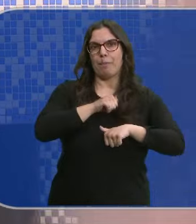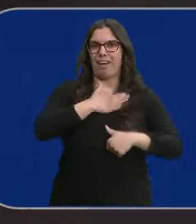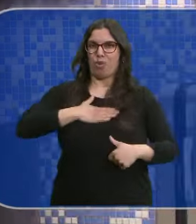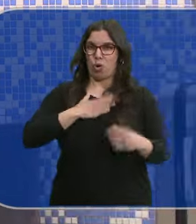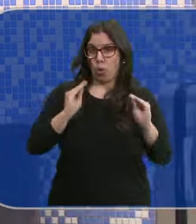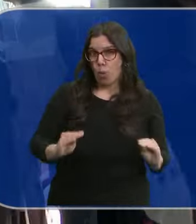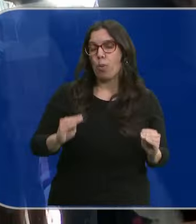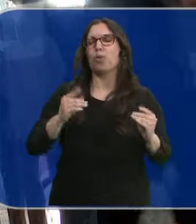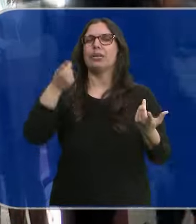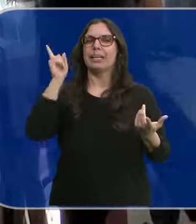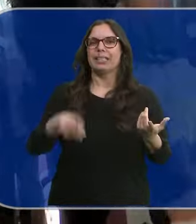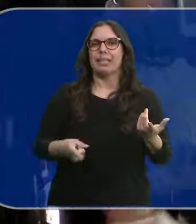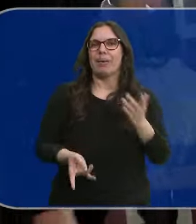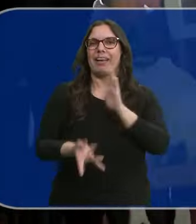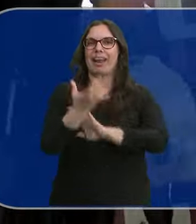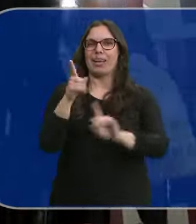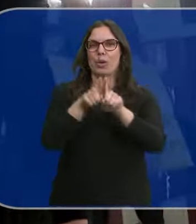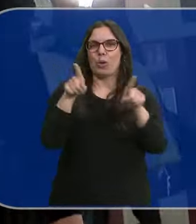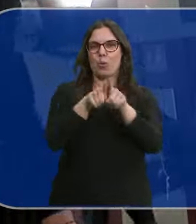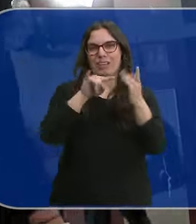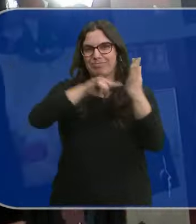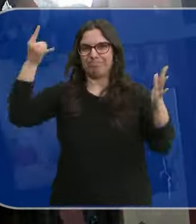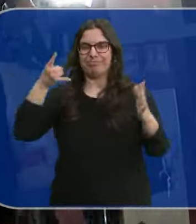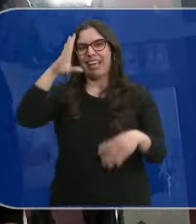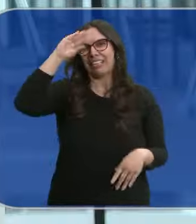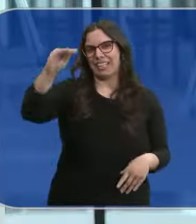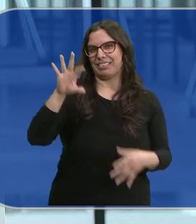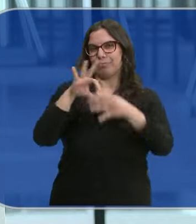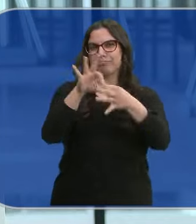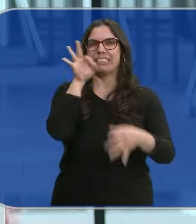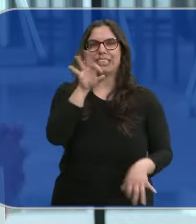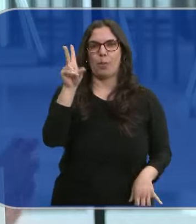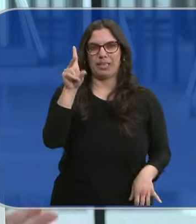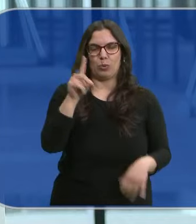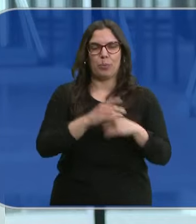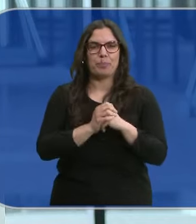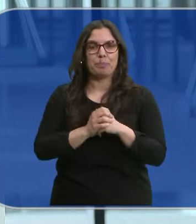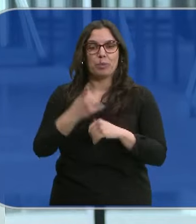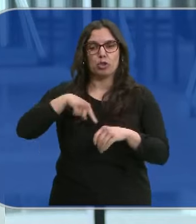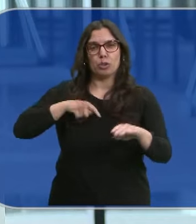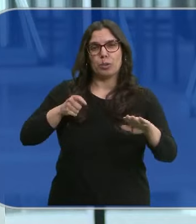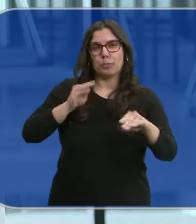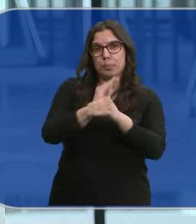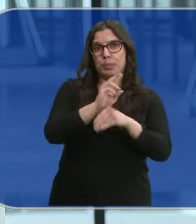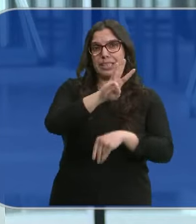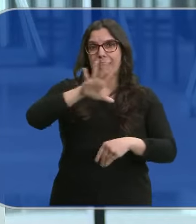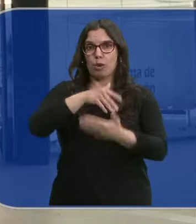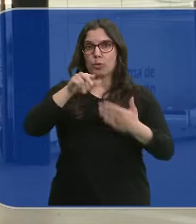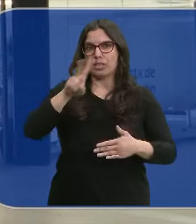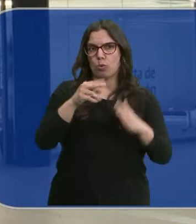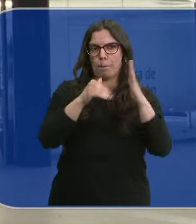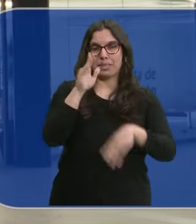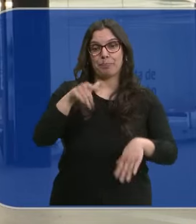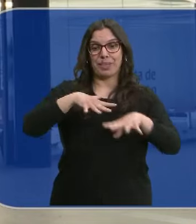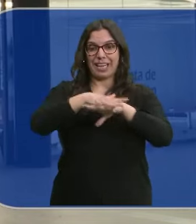más cómodas y crear estaciones inteligentes propias del siglo XXI. Estamos invirtiendo más de 35 millones de euros.